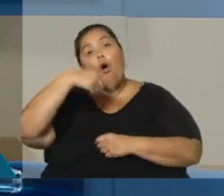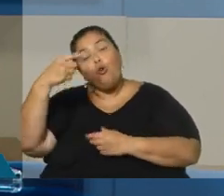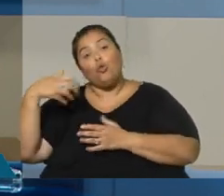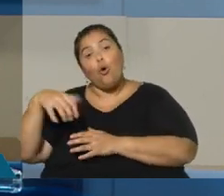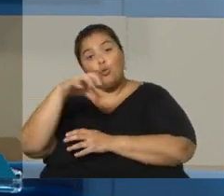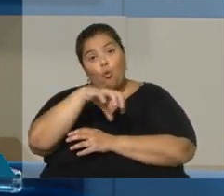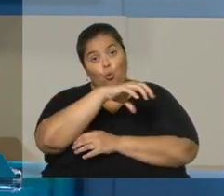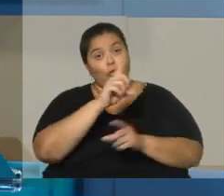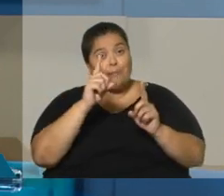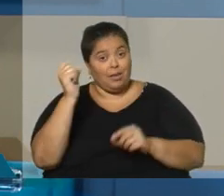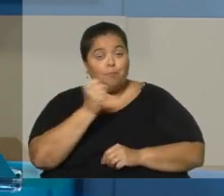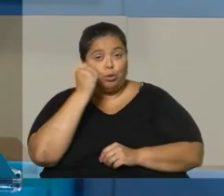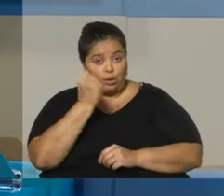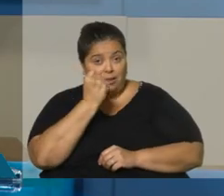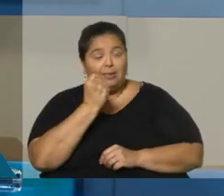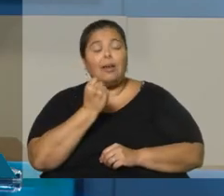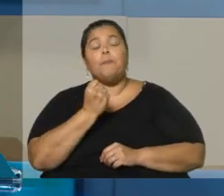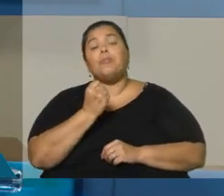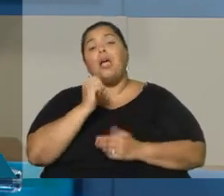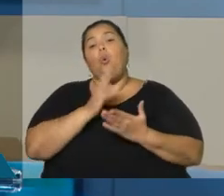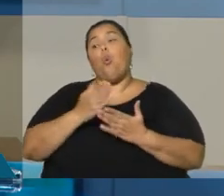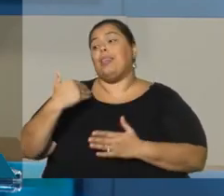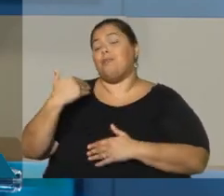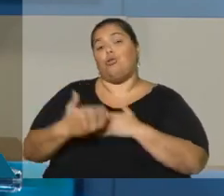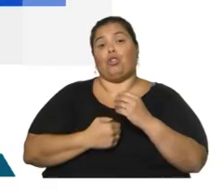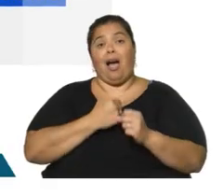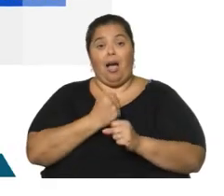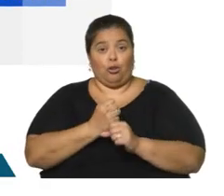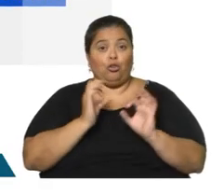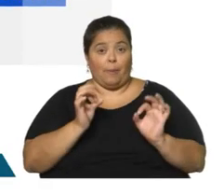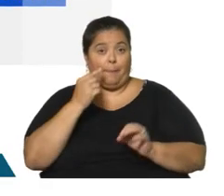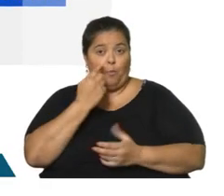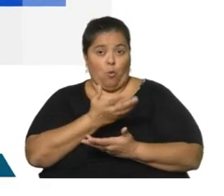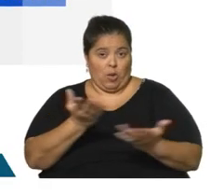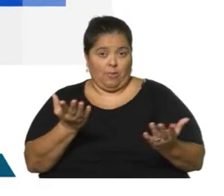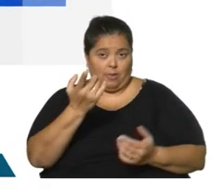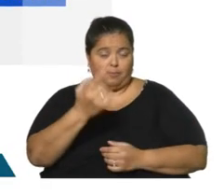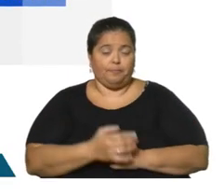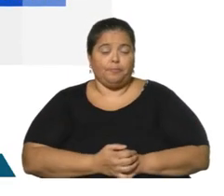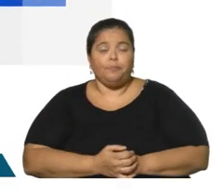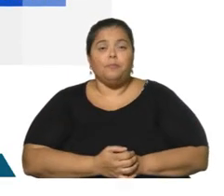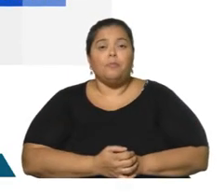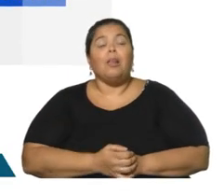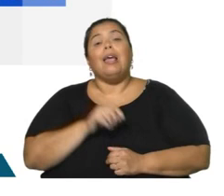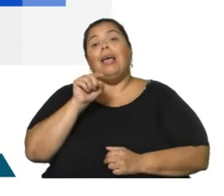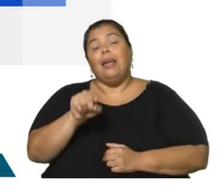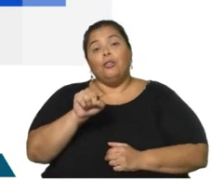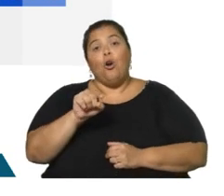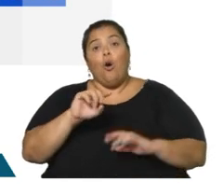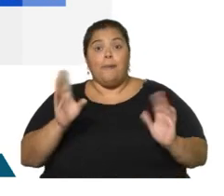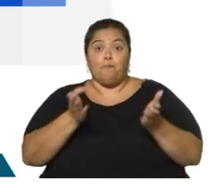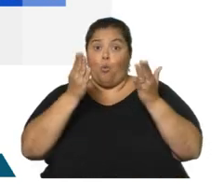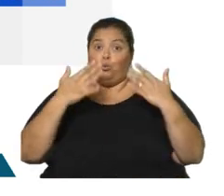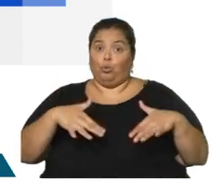que han destacado también en los últimos años, y lo vemos en la siguiente placa. Tienen un impulso muy particular.